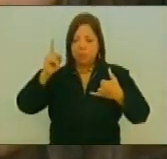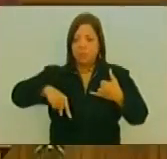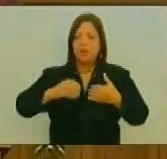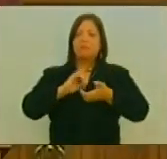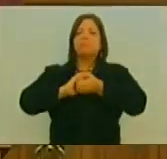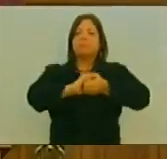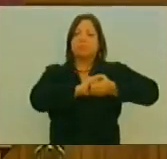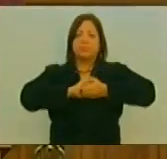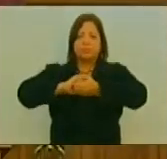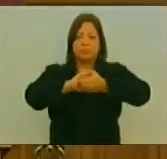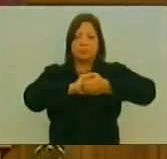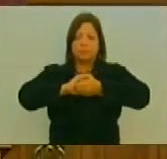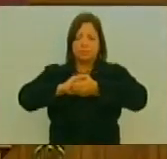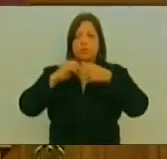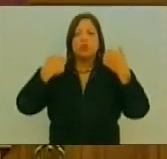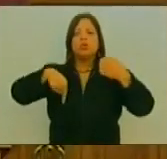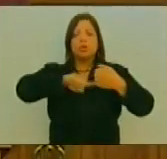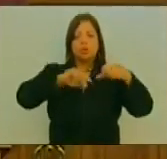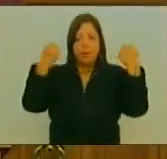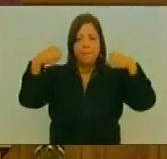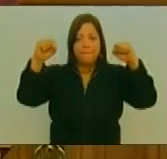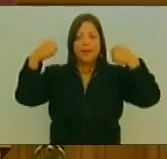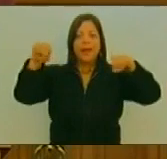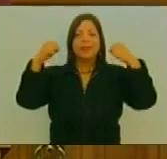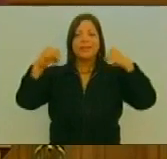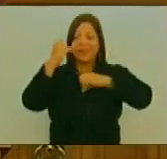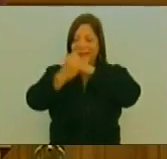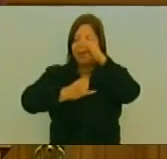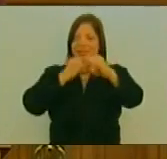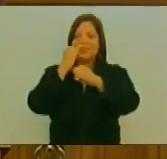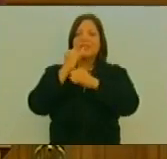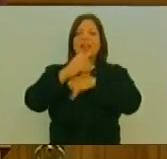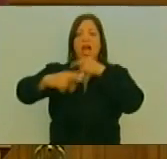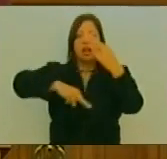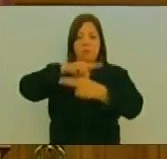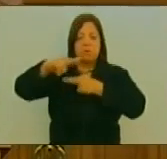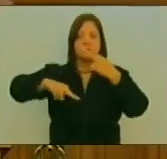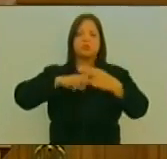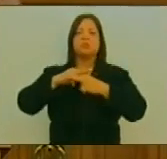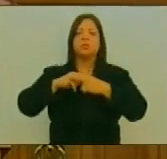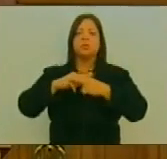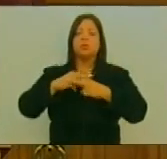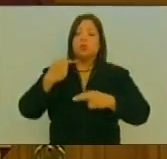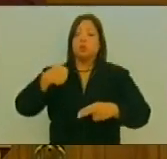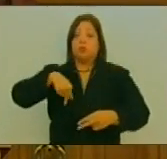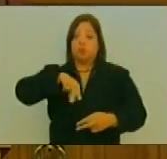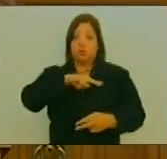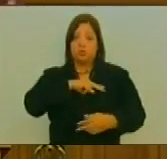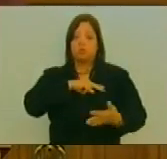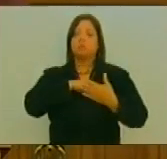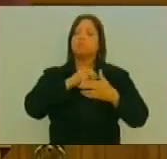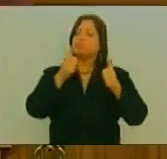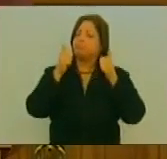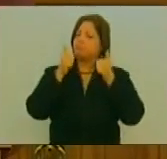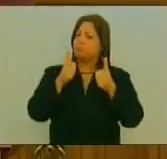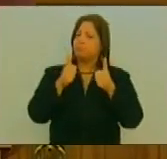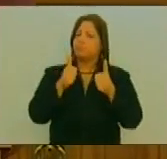Solidarios Y Practicamos El Internacionalismo Revolucionario Pues Por Supuesto También